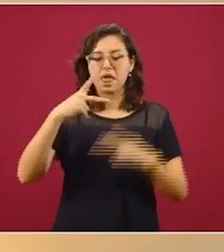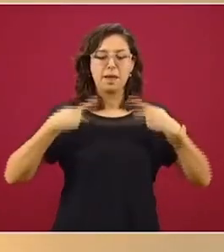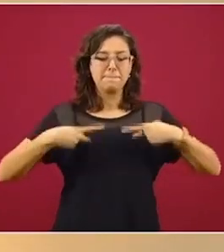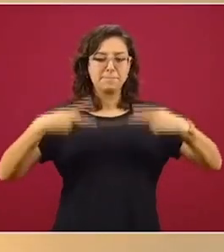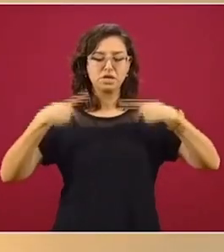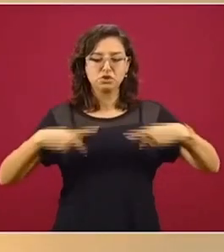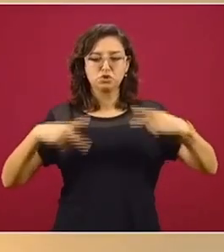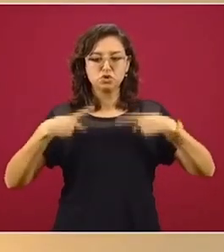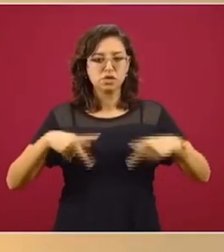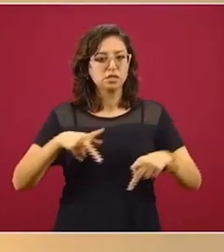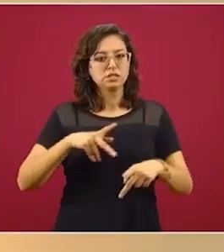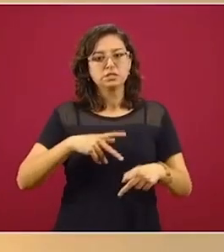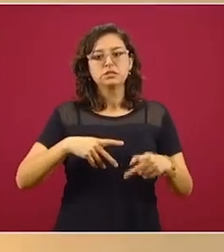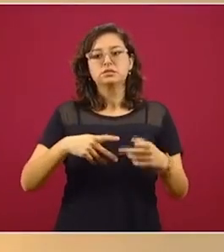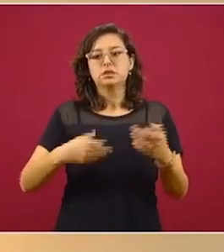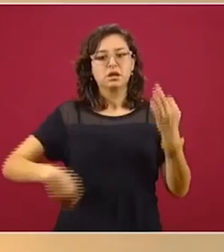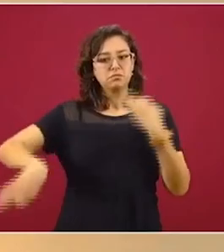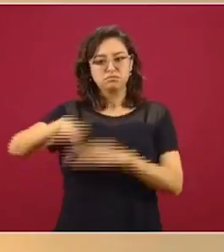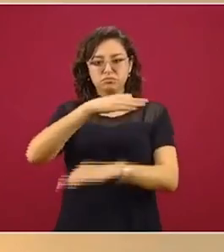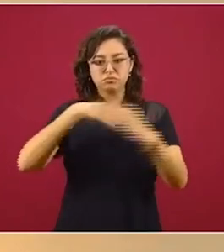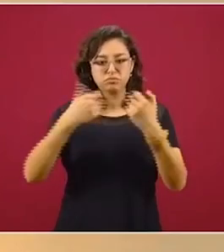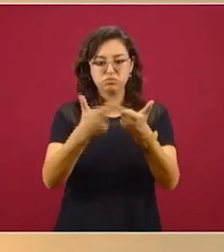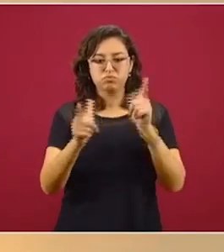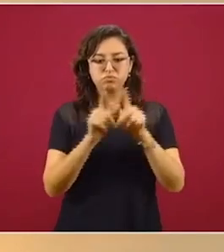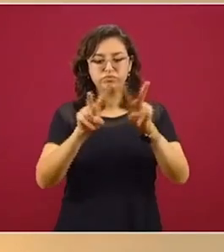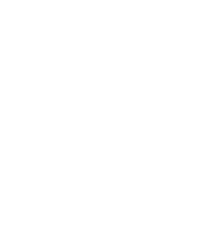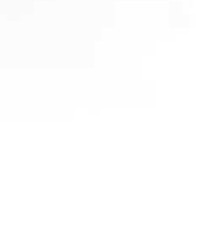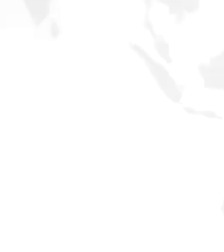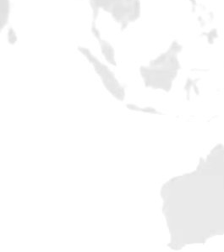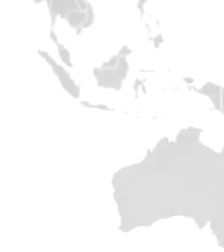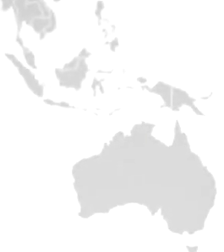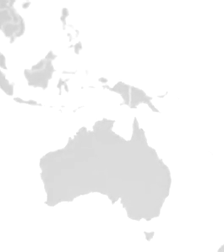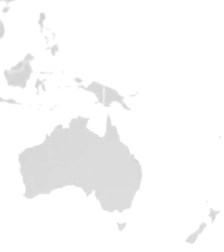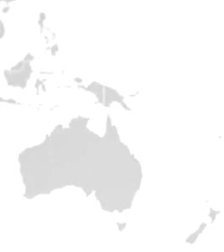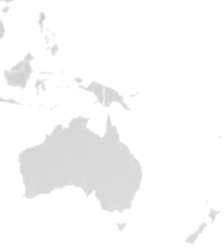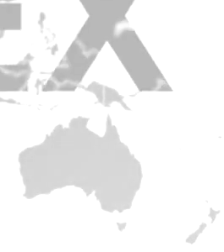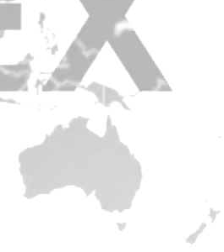atención a toda la población de grupos vulnerables.